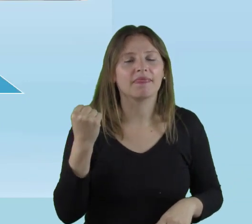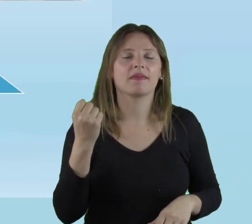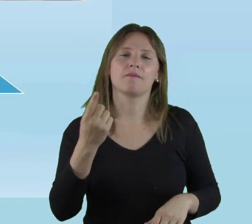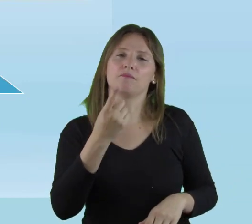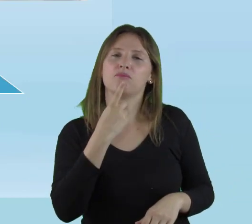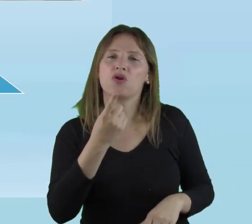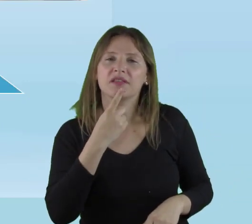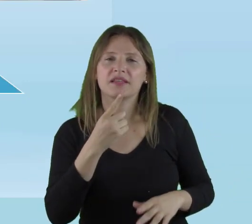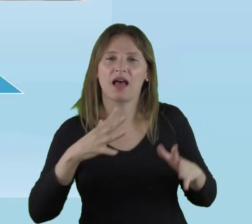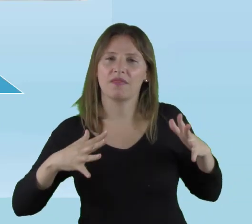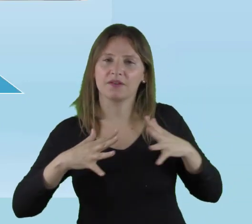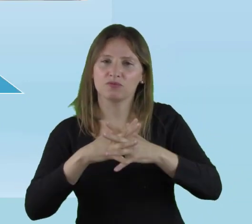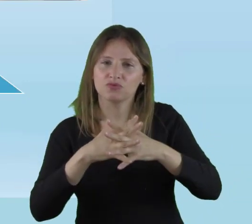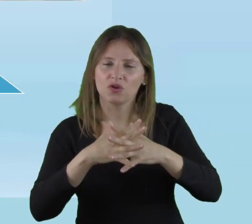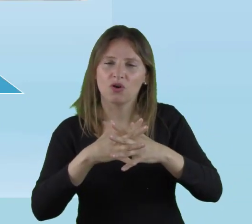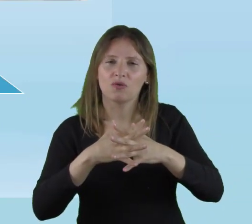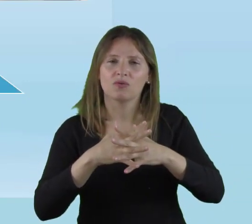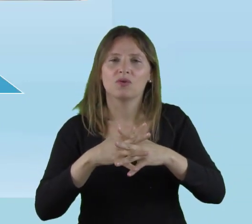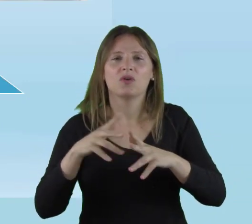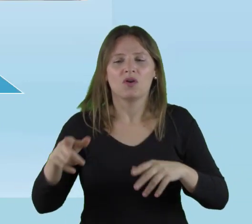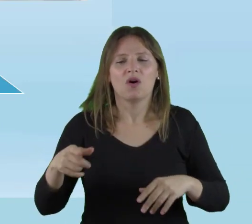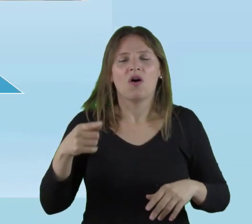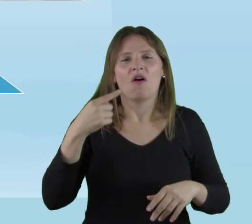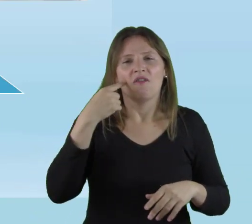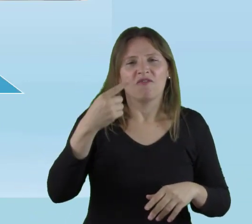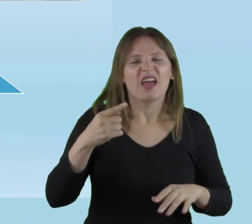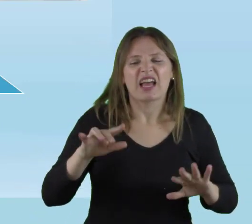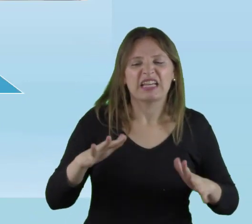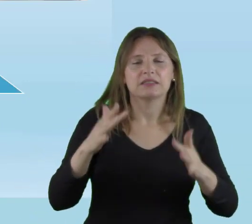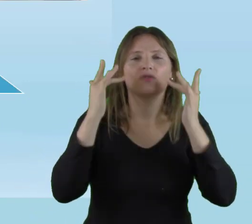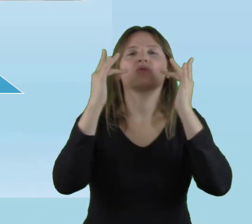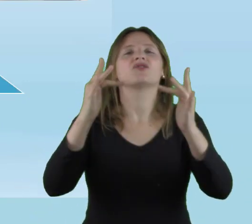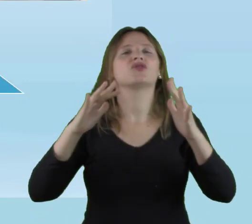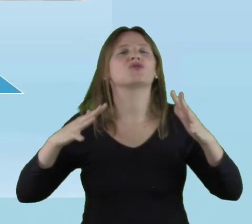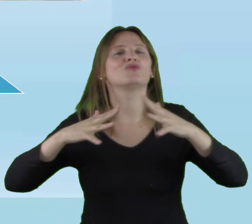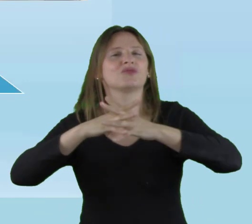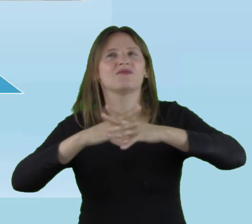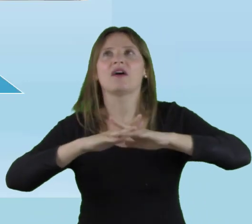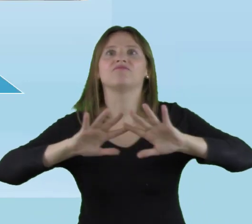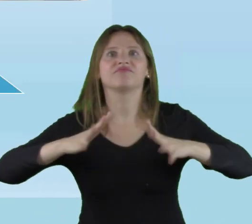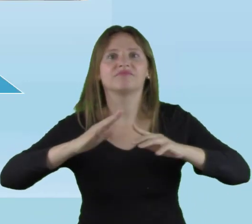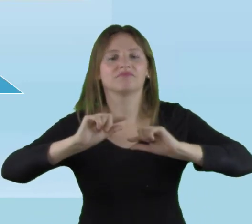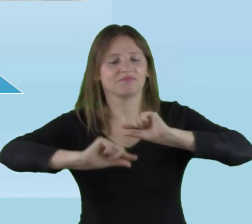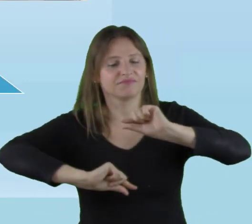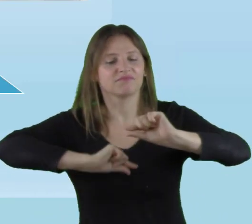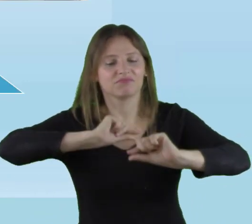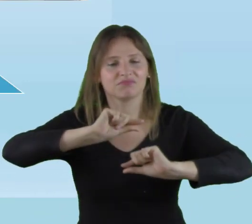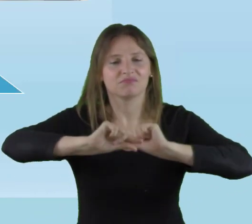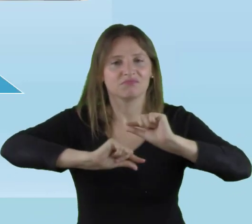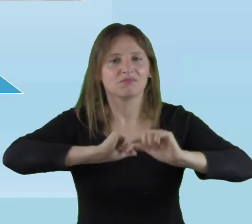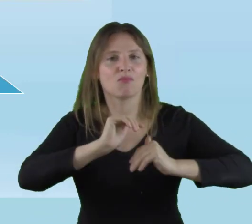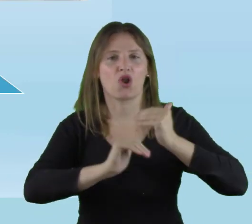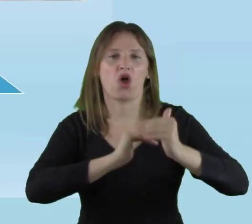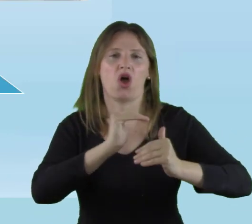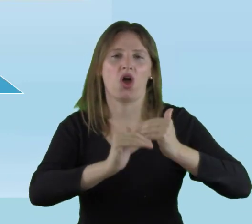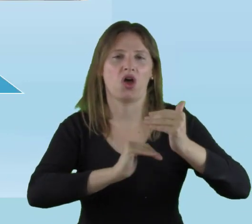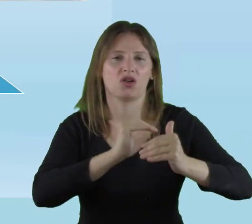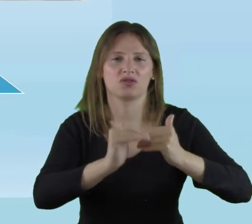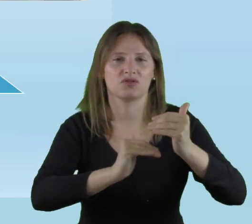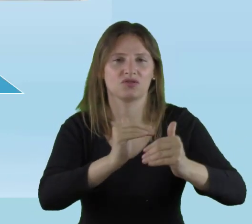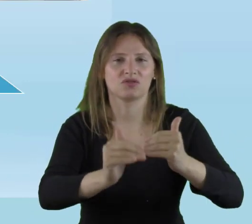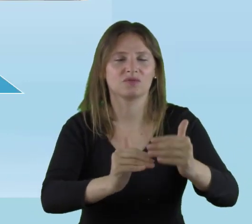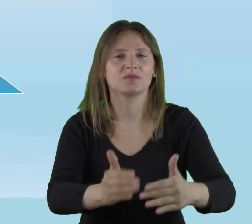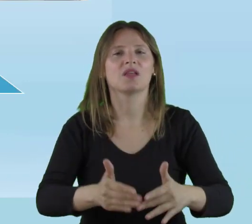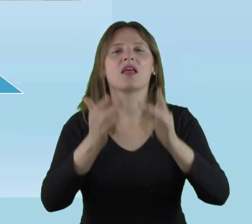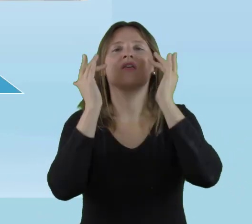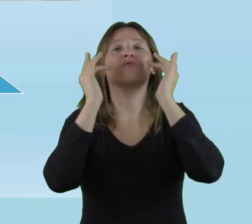estas políticas inclusivas se conciba la educación inclusiva como un proceso. Al